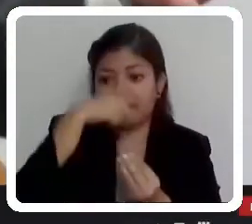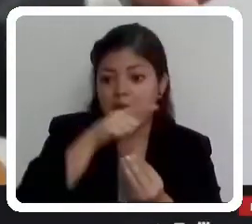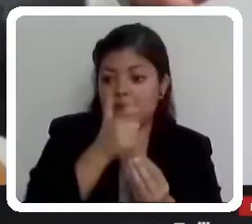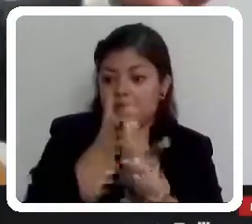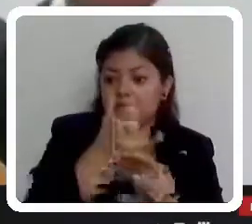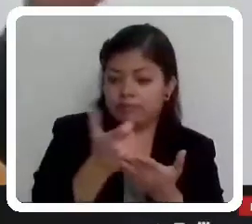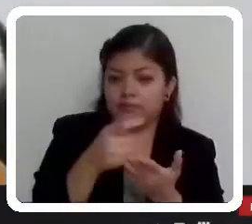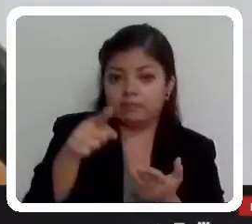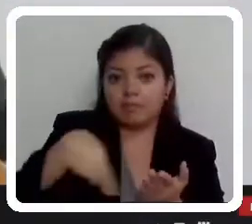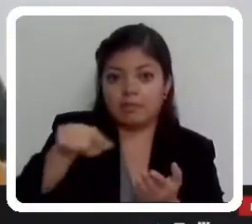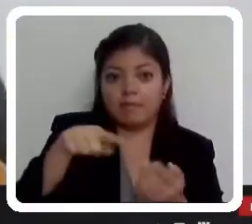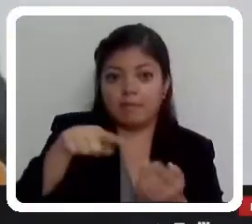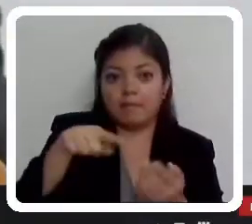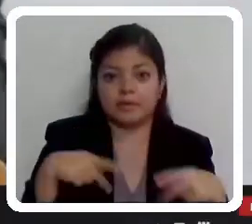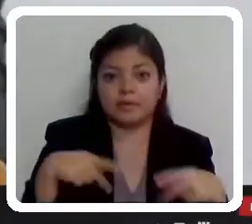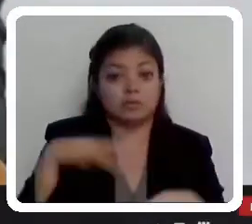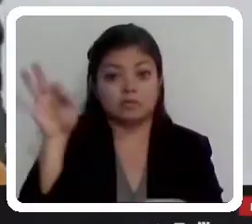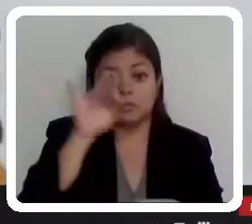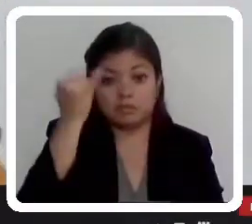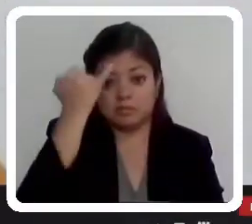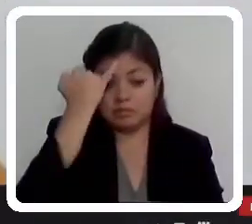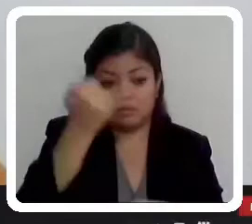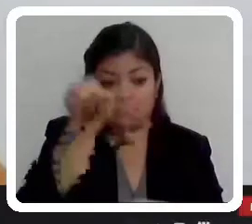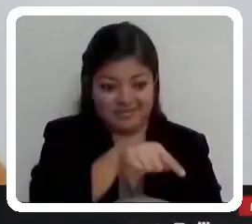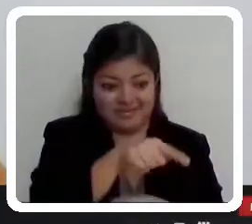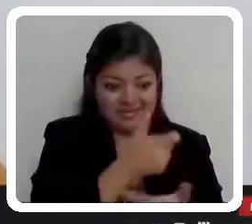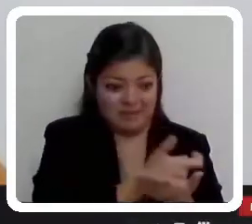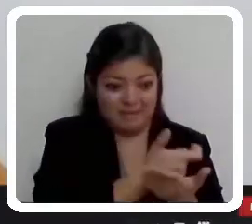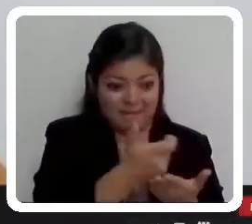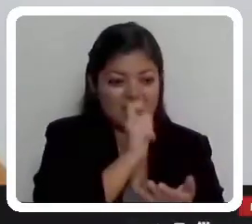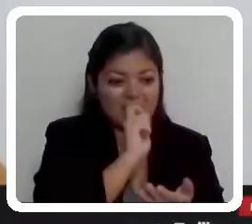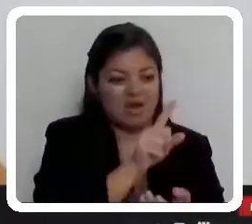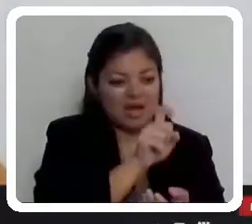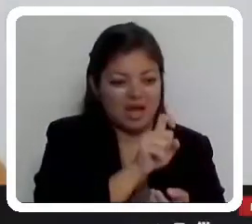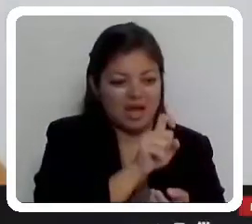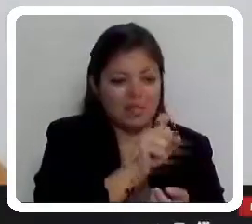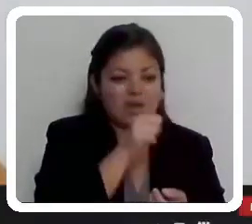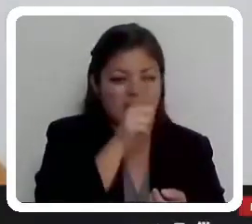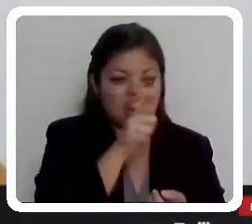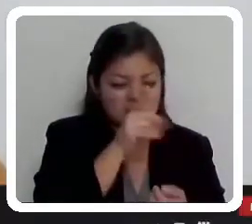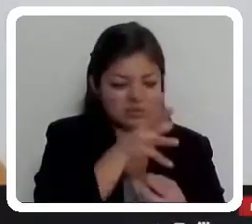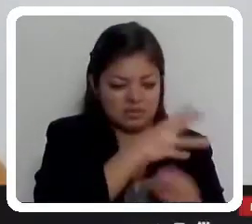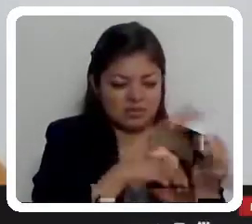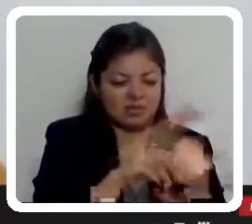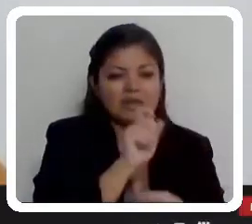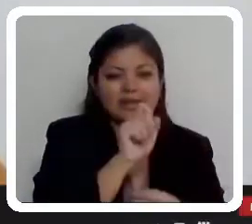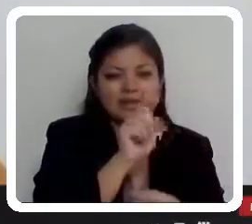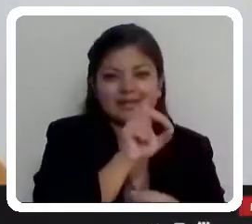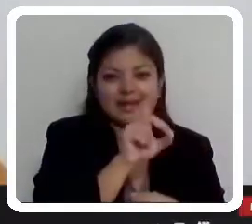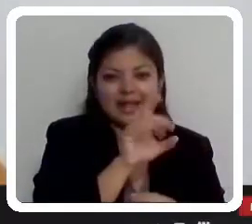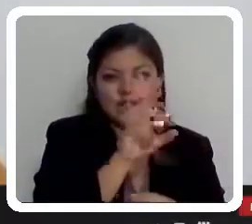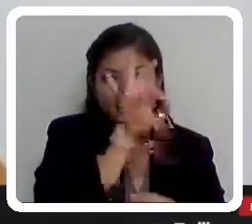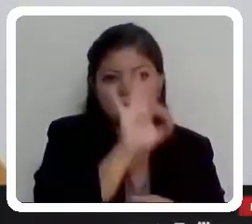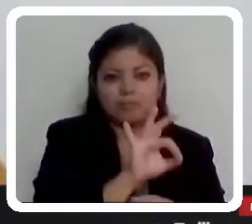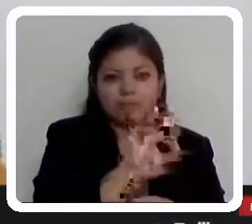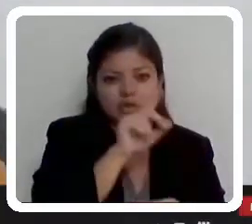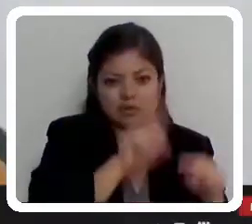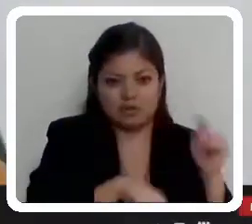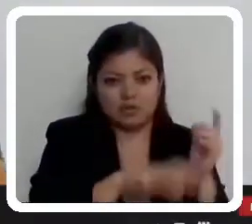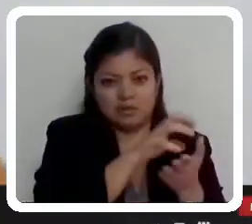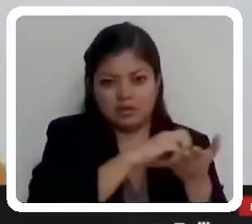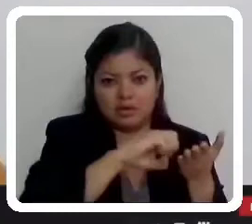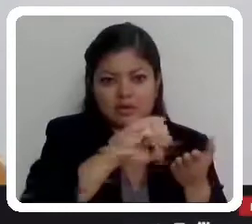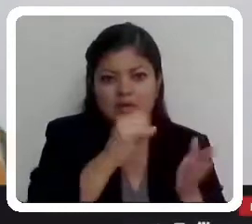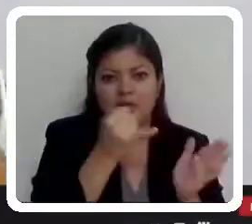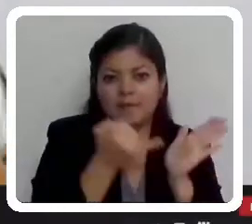Si nosotros le quitamos el pago de servicios del 30% del pago del impuesto previal a Coautitlán Iscala,